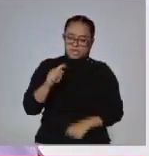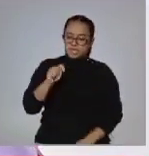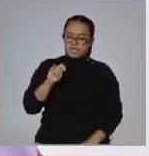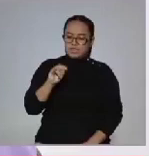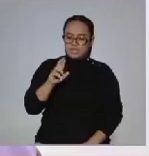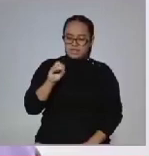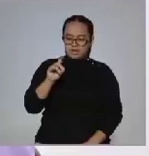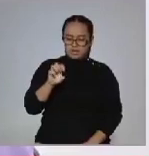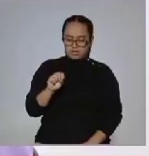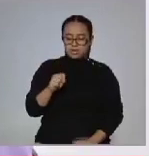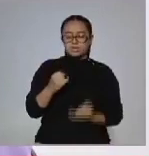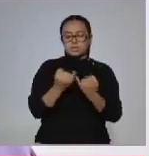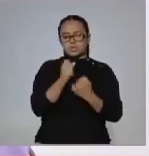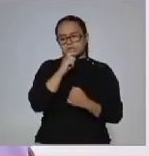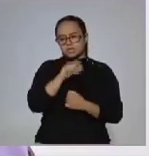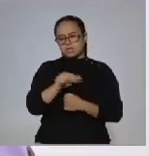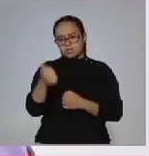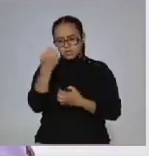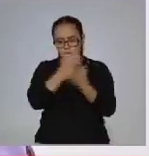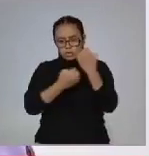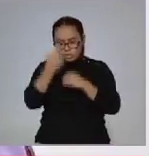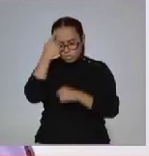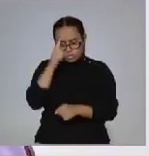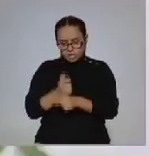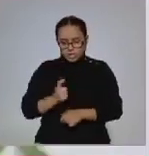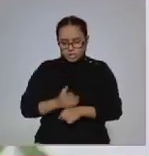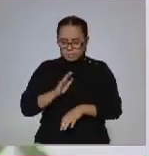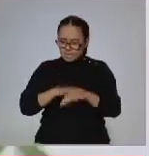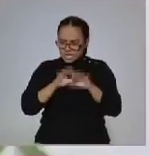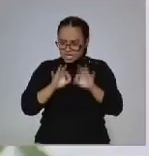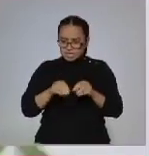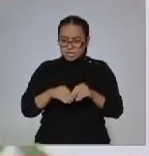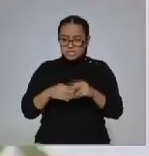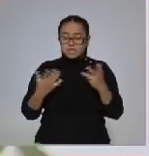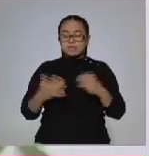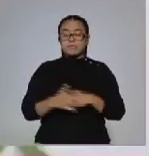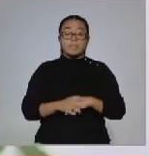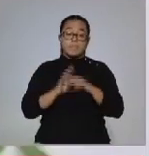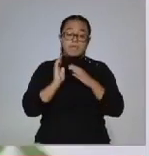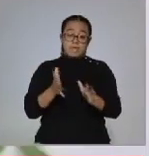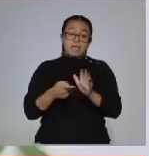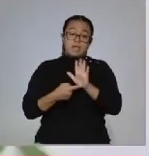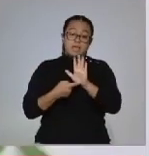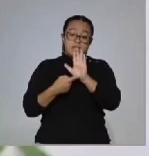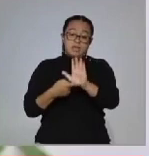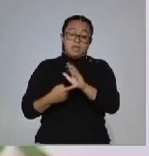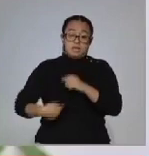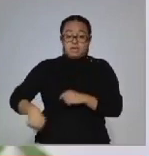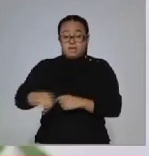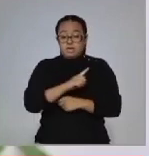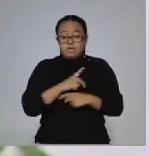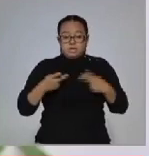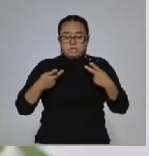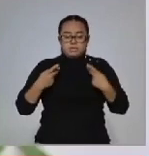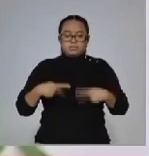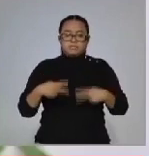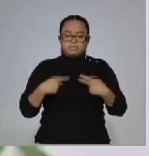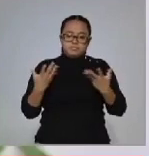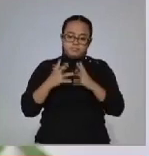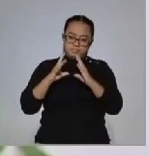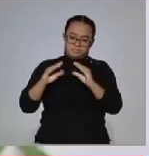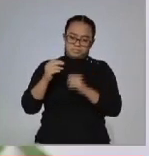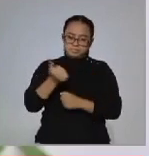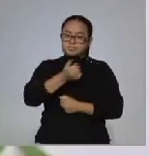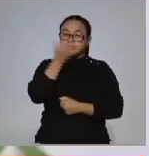y los demás estudios para poder tener un diagnóstico más preciso. Ya pudimos mostrar la manera en la cual nosotros enseñamos a